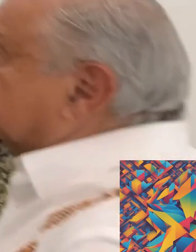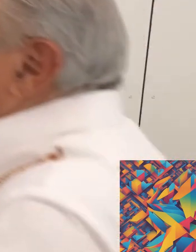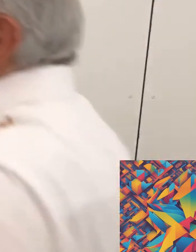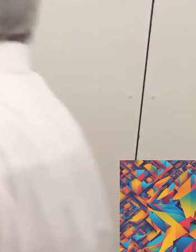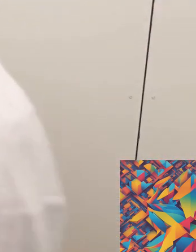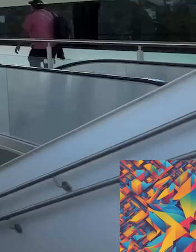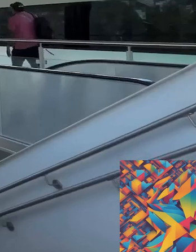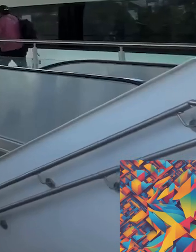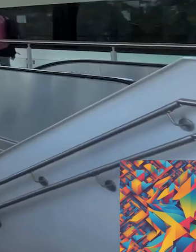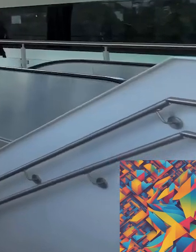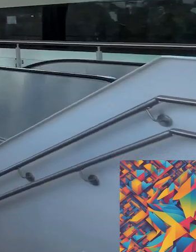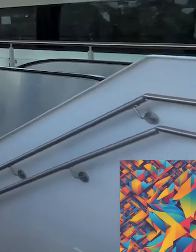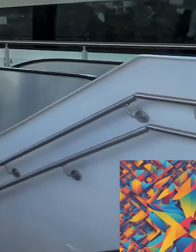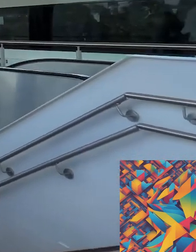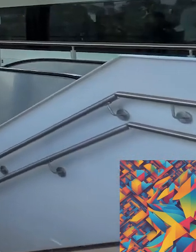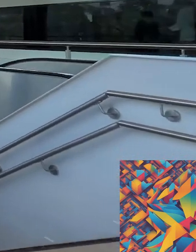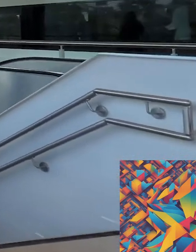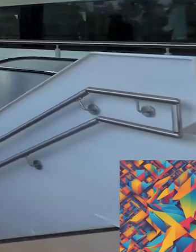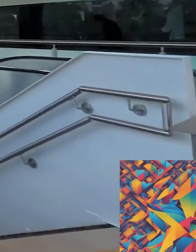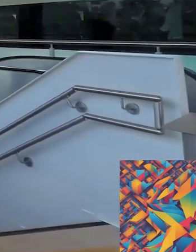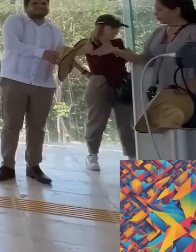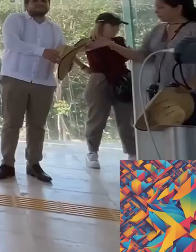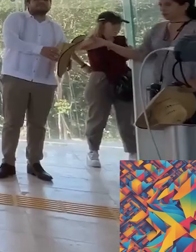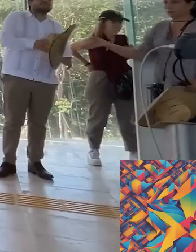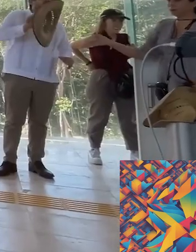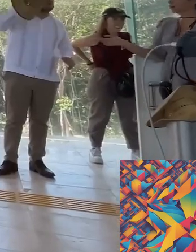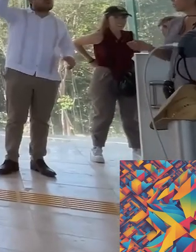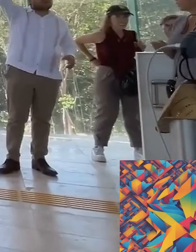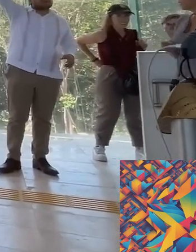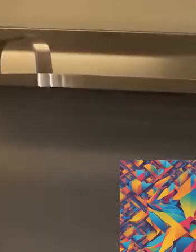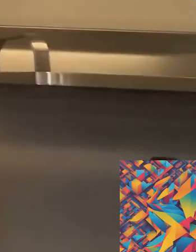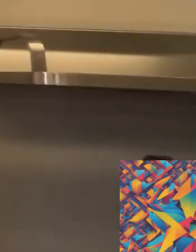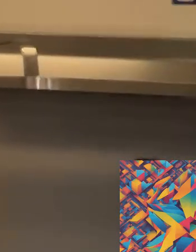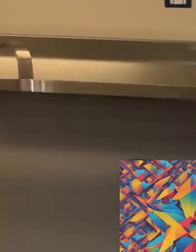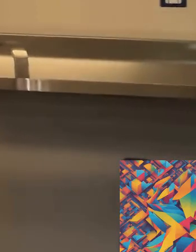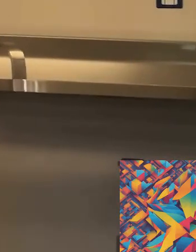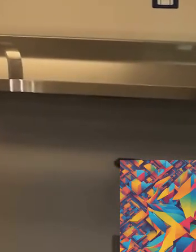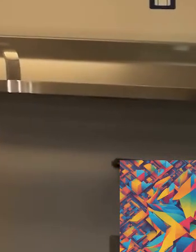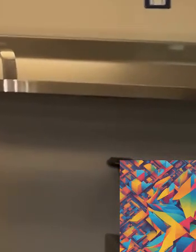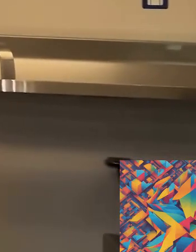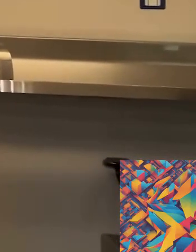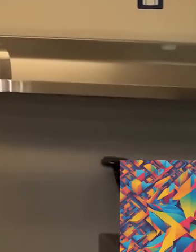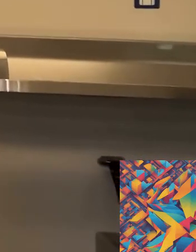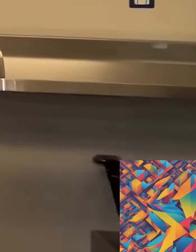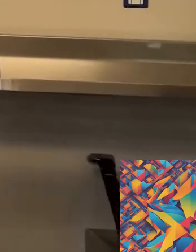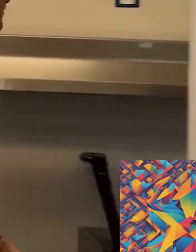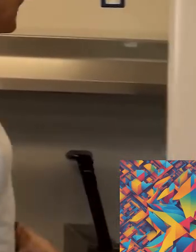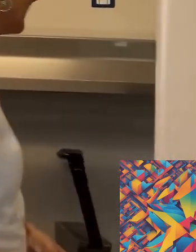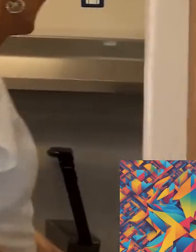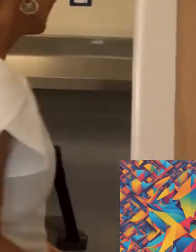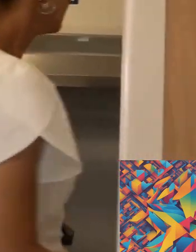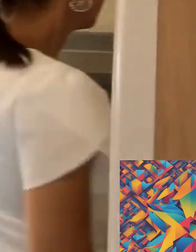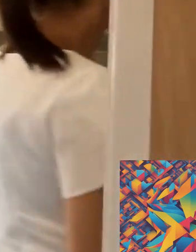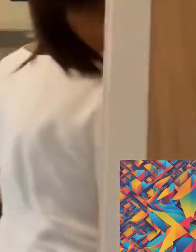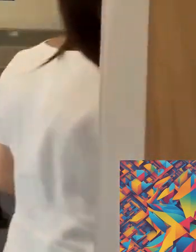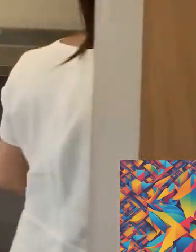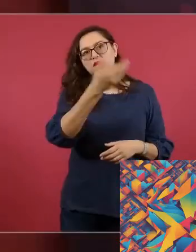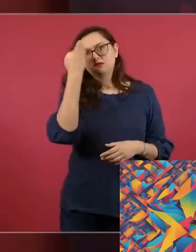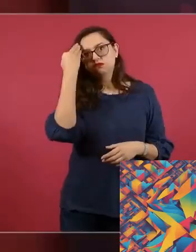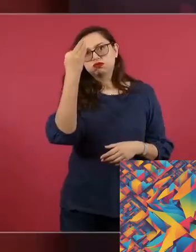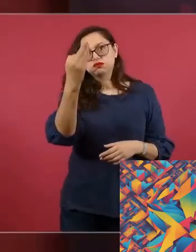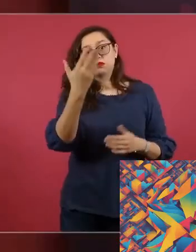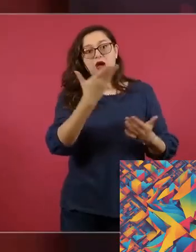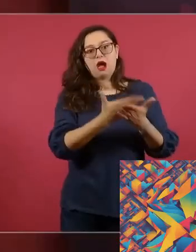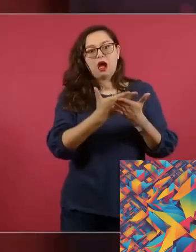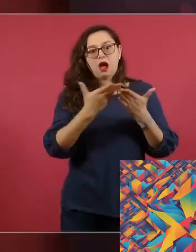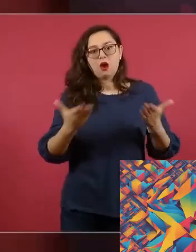es un momento para brillar y para construir un futuro que refleje sus valores y aspiraciones. Asimismo, no podemos olvidar el poder